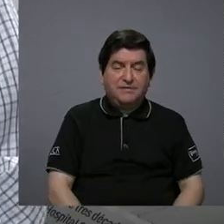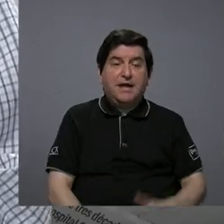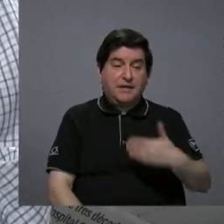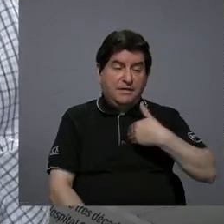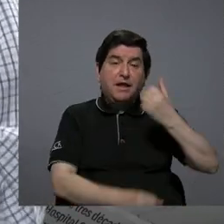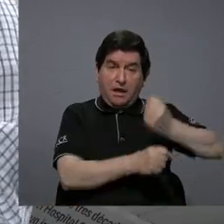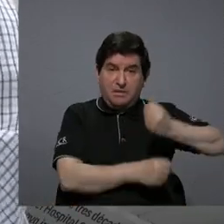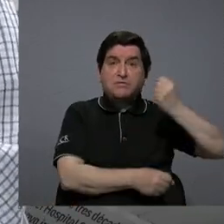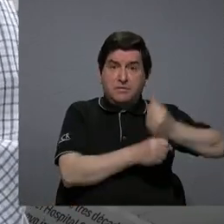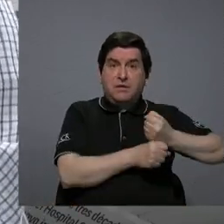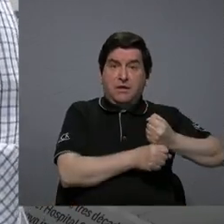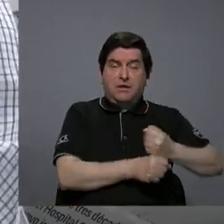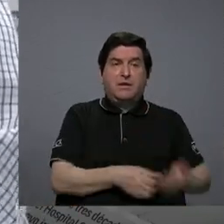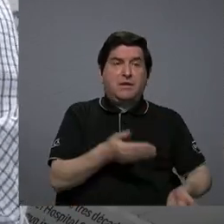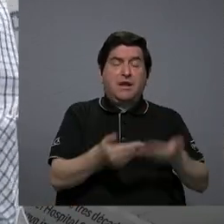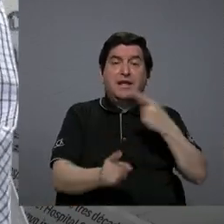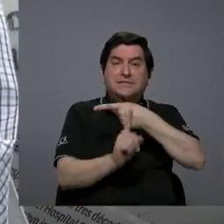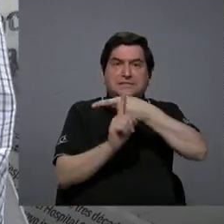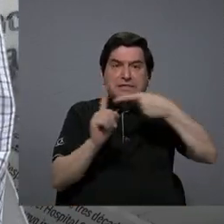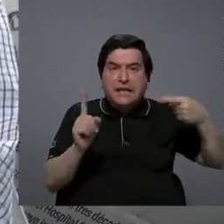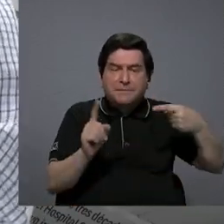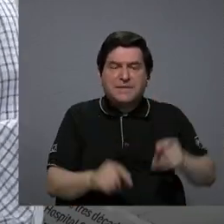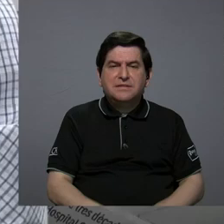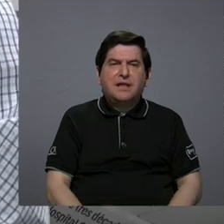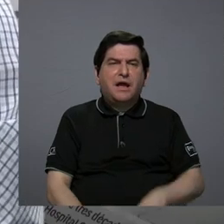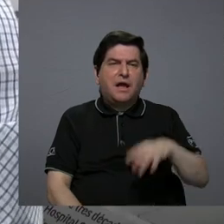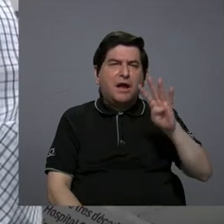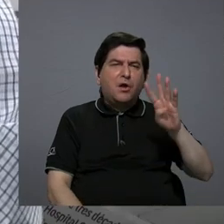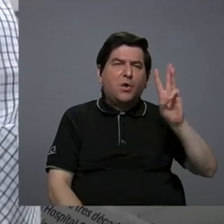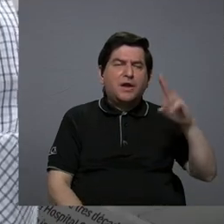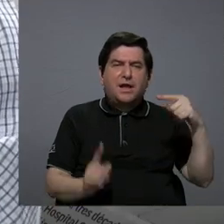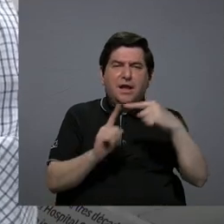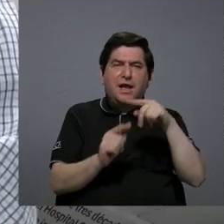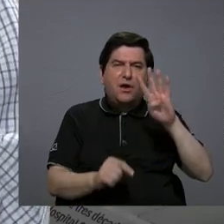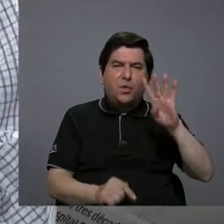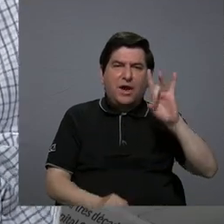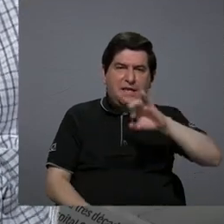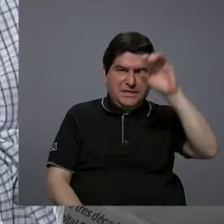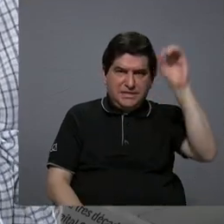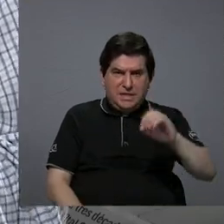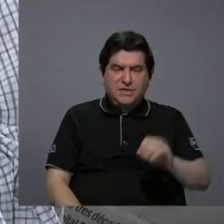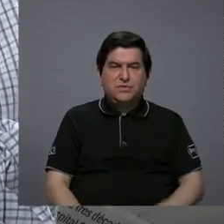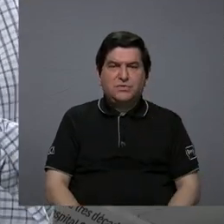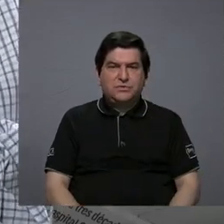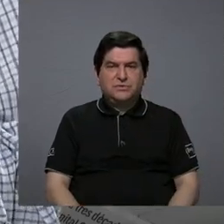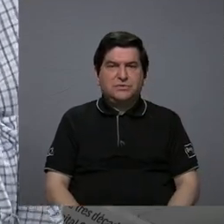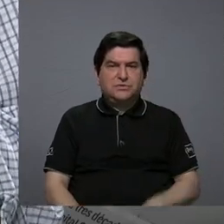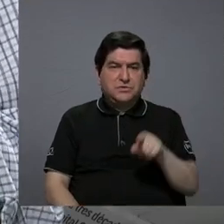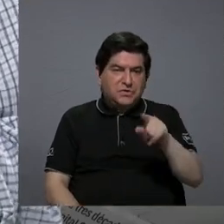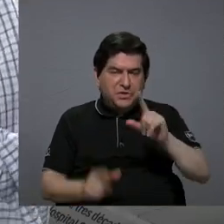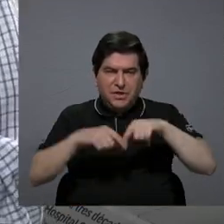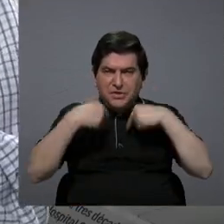tiene empleo, prácticamente la mitad, entre 46 y 48 por ciento, está en lo que